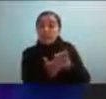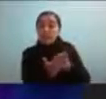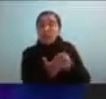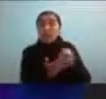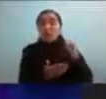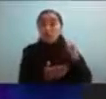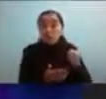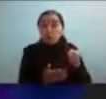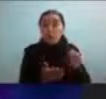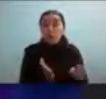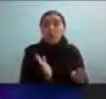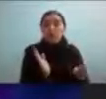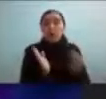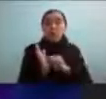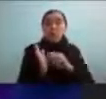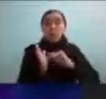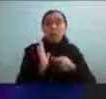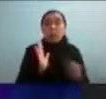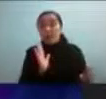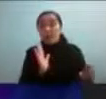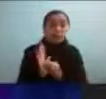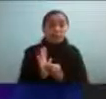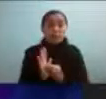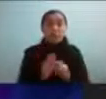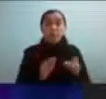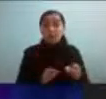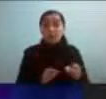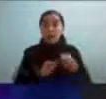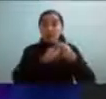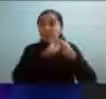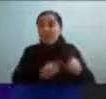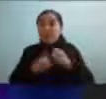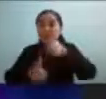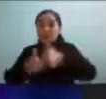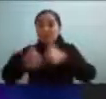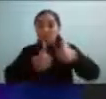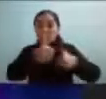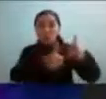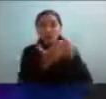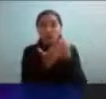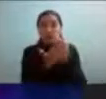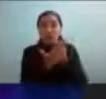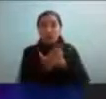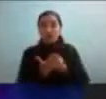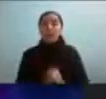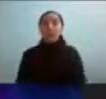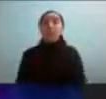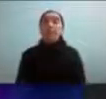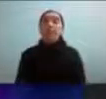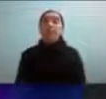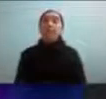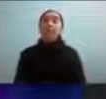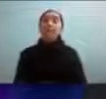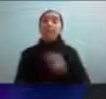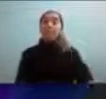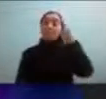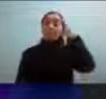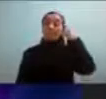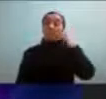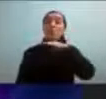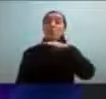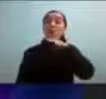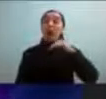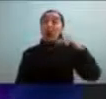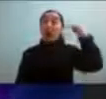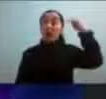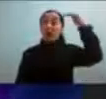diagnóstico diferencial con un equipo interdisciplinario no obstante dentro de lo que es la población adulta un caso especial es el caso